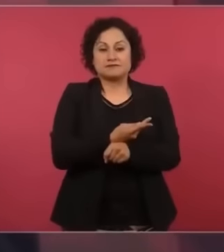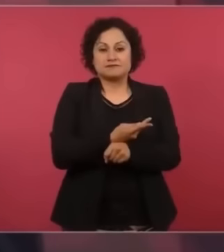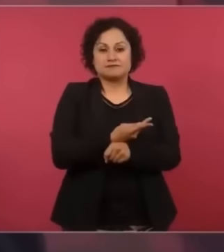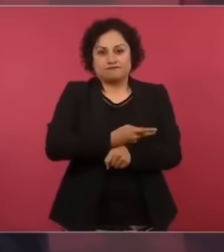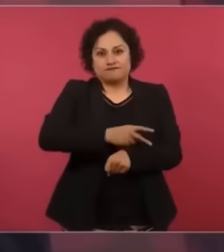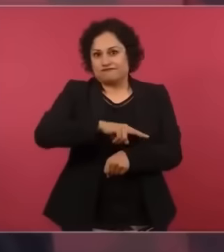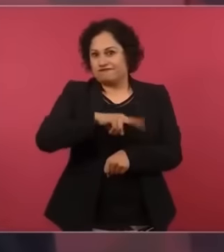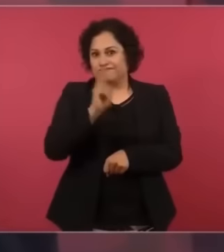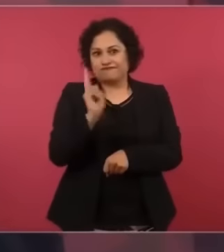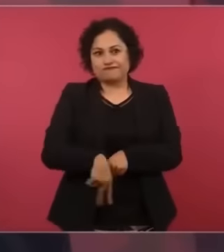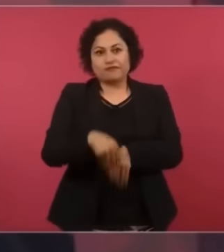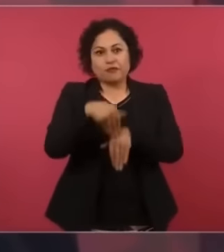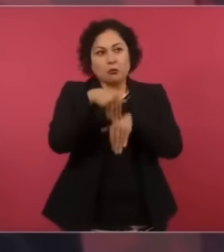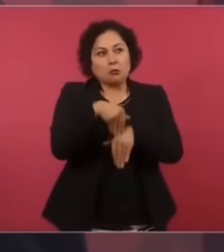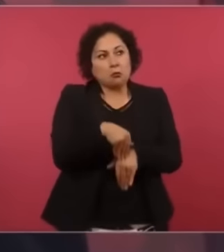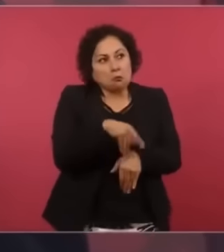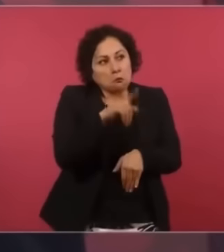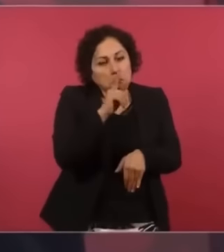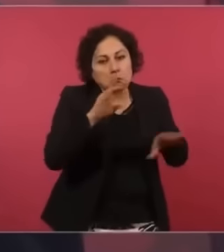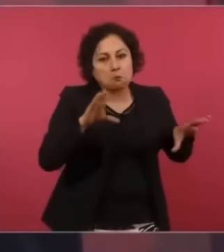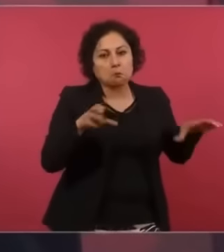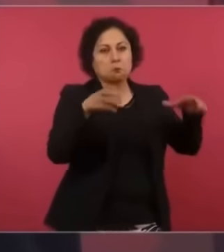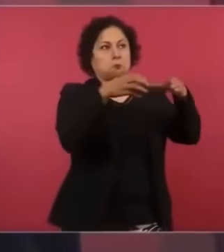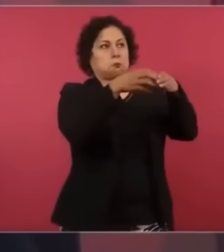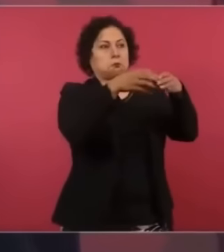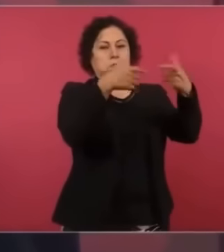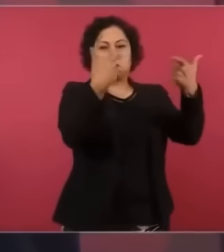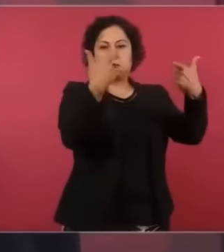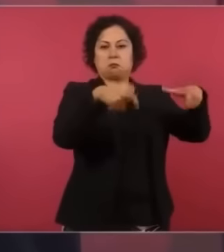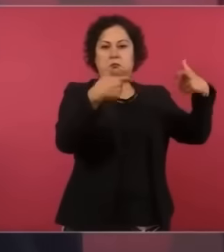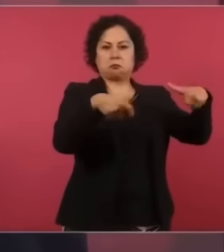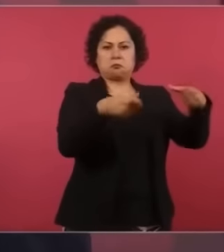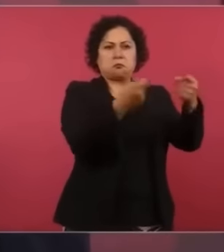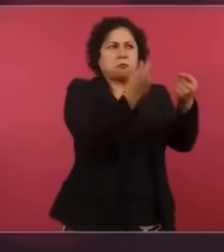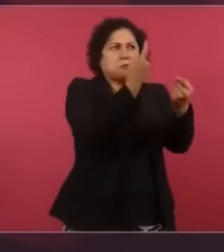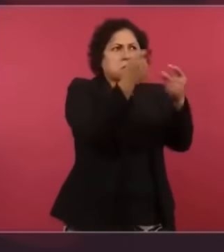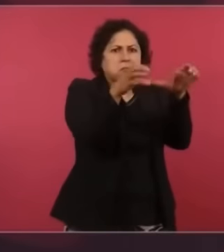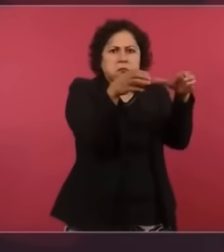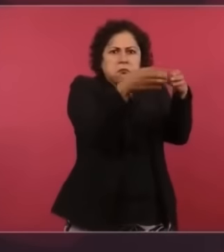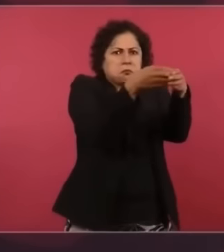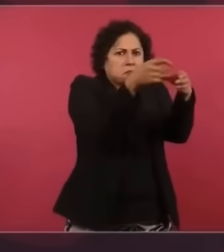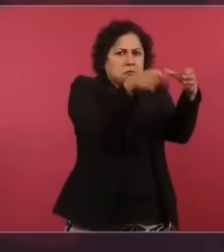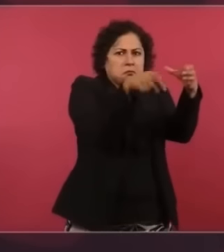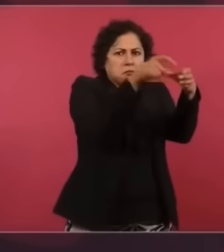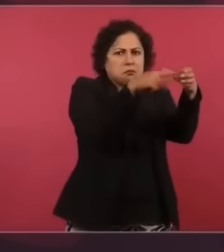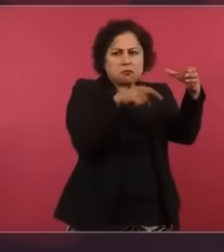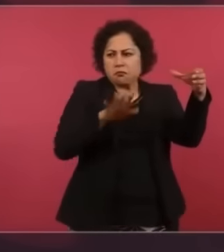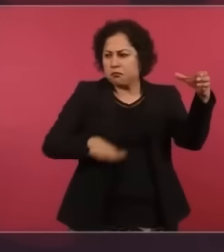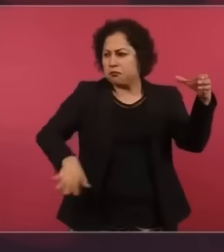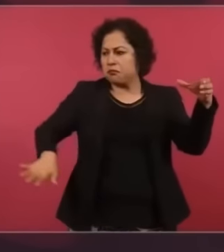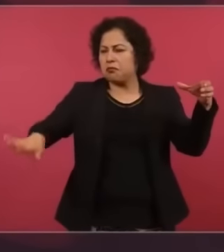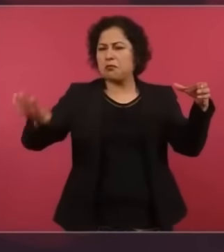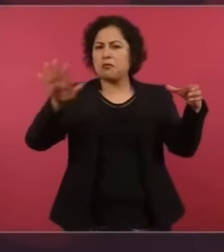a una minoría rapaz, se hicieron dos reformas